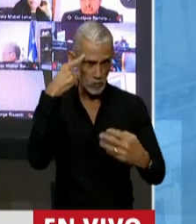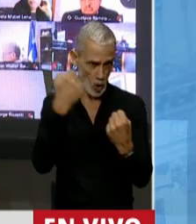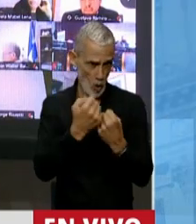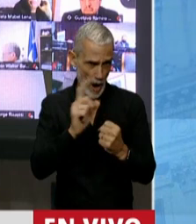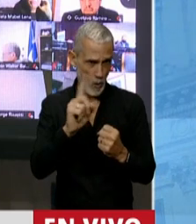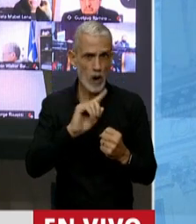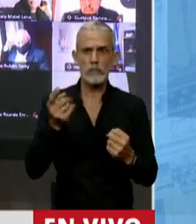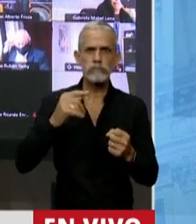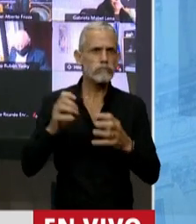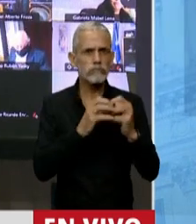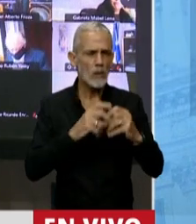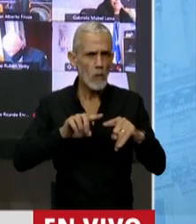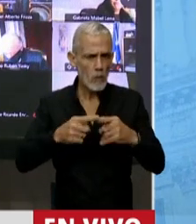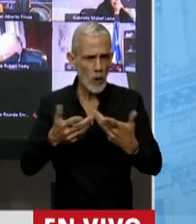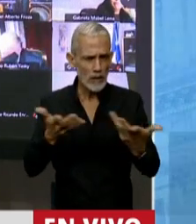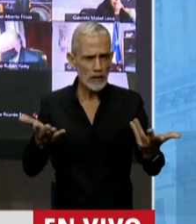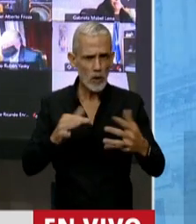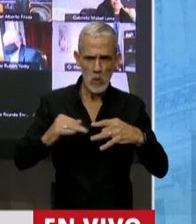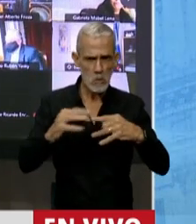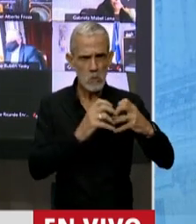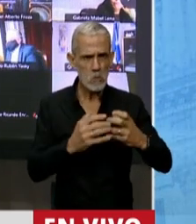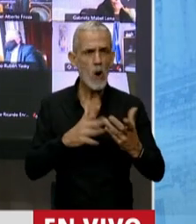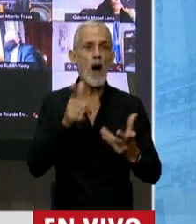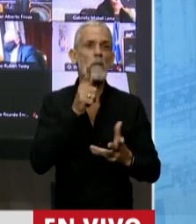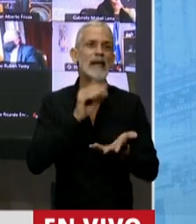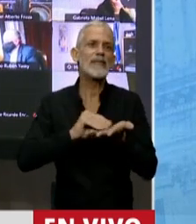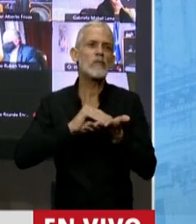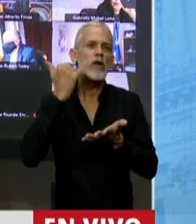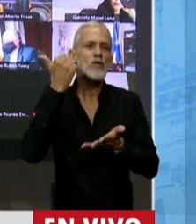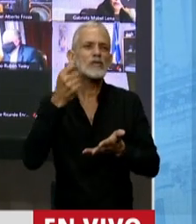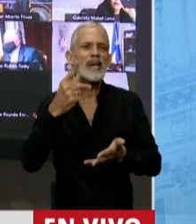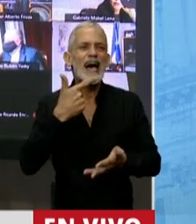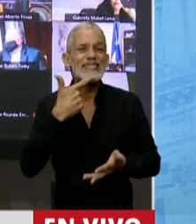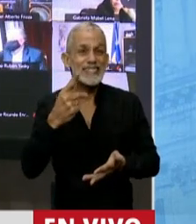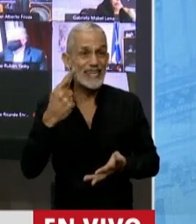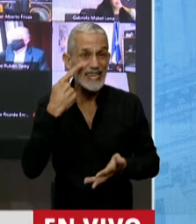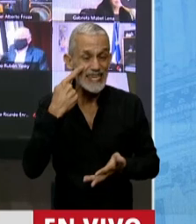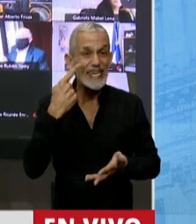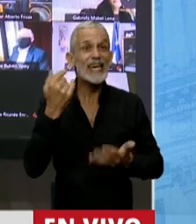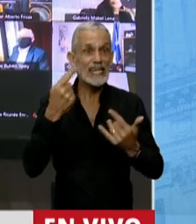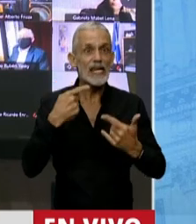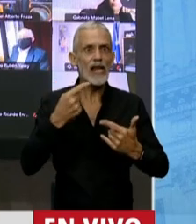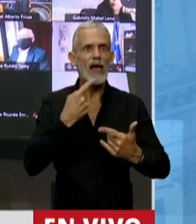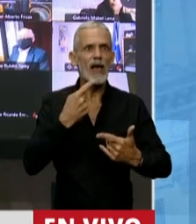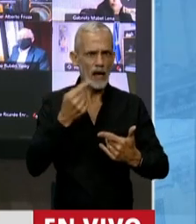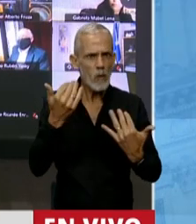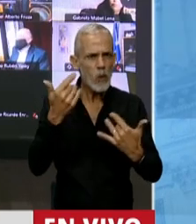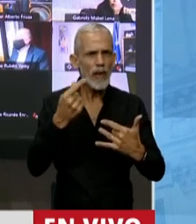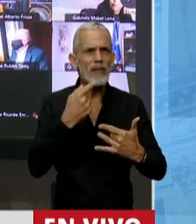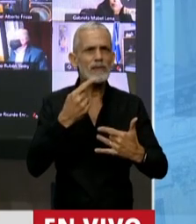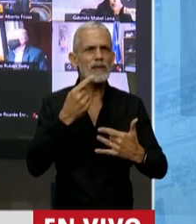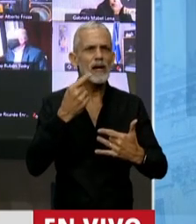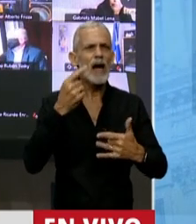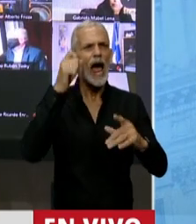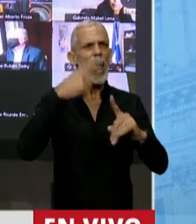coincido porque estamos en el debate político. Ahora parece que el diputado Yasky tiene derecho a nombrar al expresidente Macri